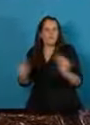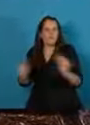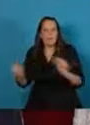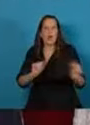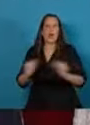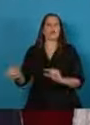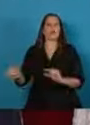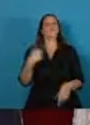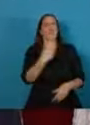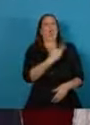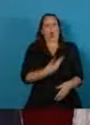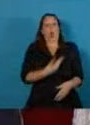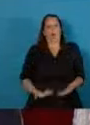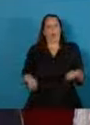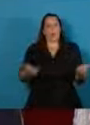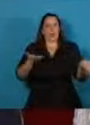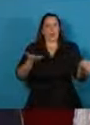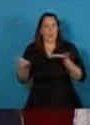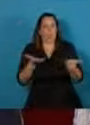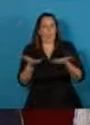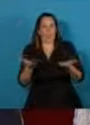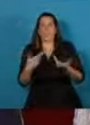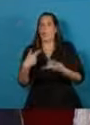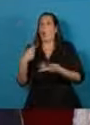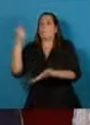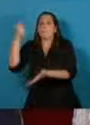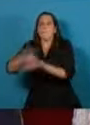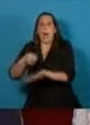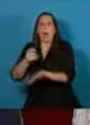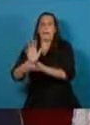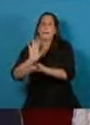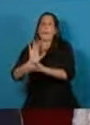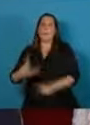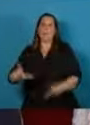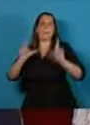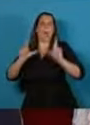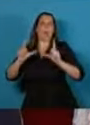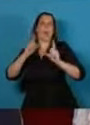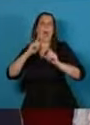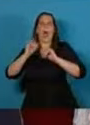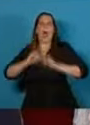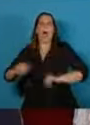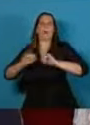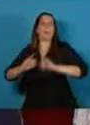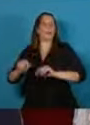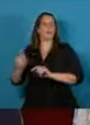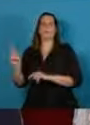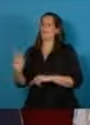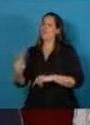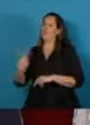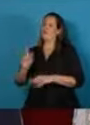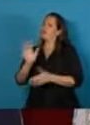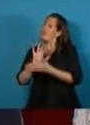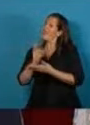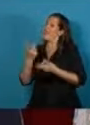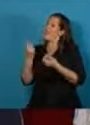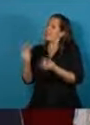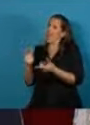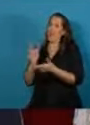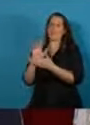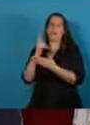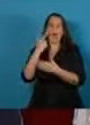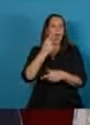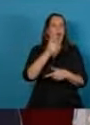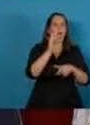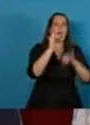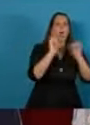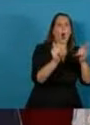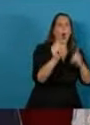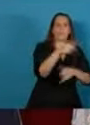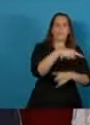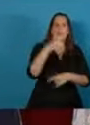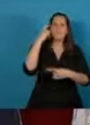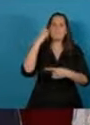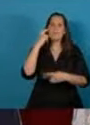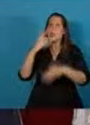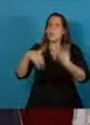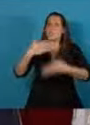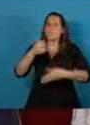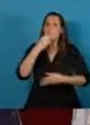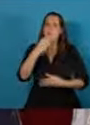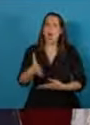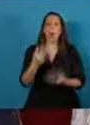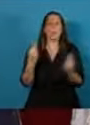gobierno en lugar de hacer propaganda contribuyan a mejorar el proceso de aprendizaje de nuestros jóvenes para que la